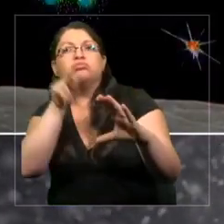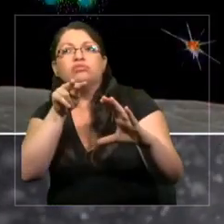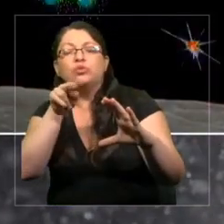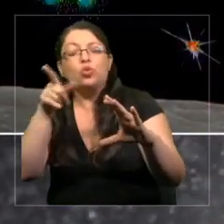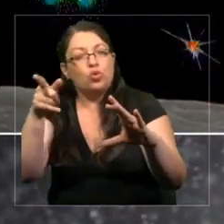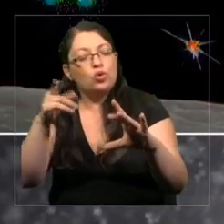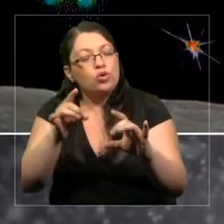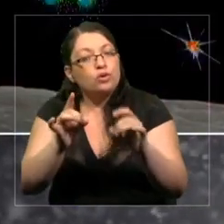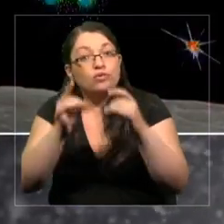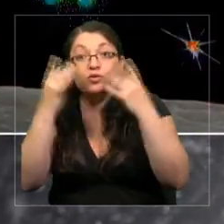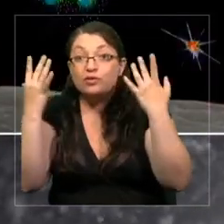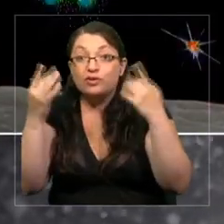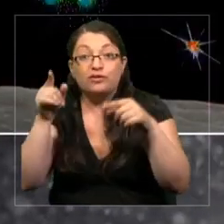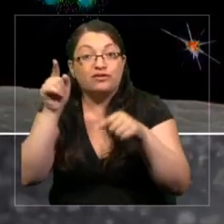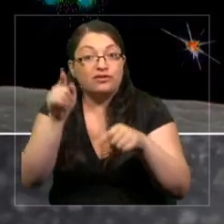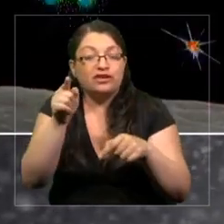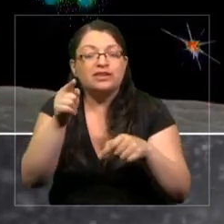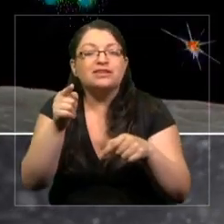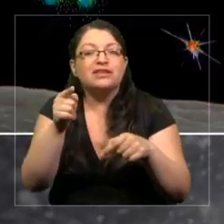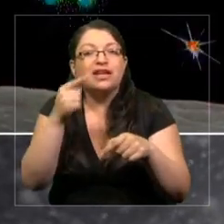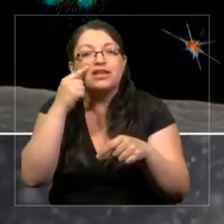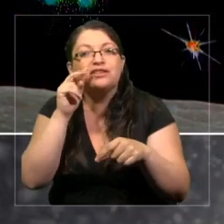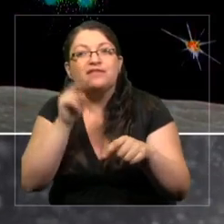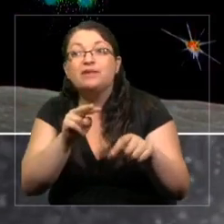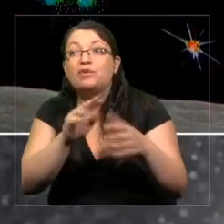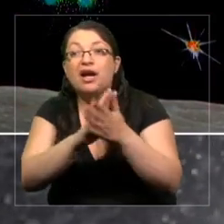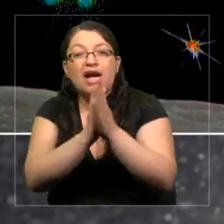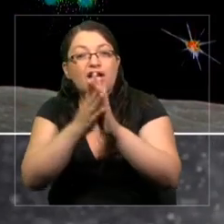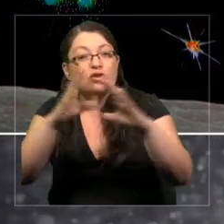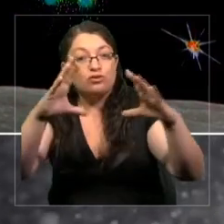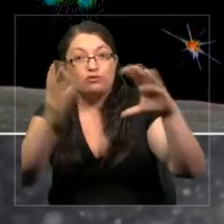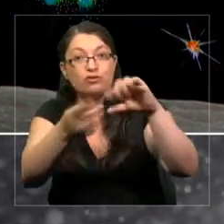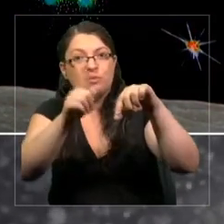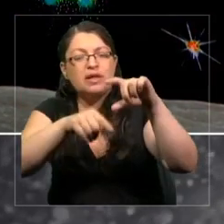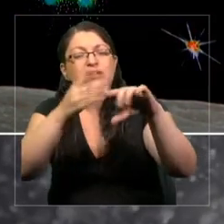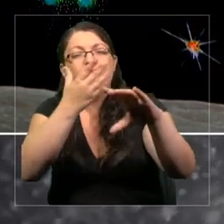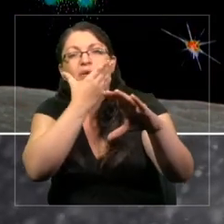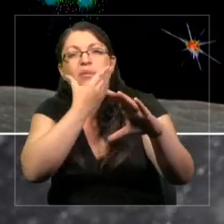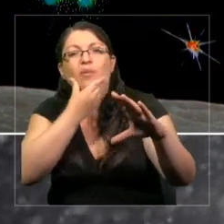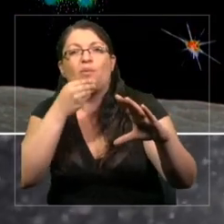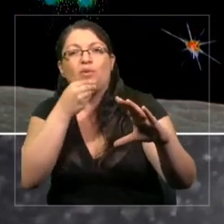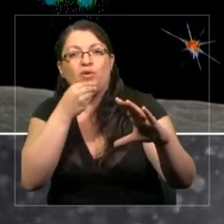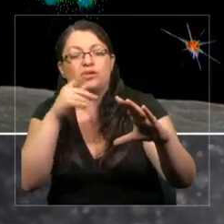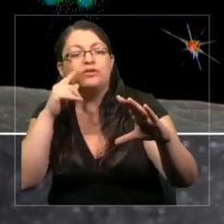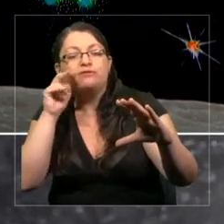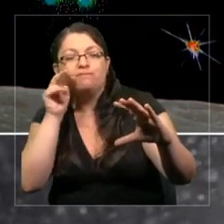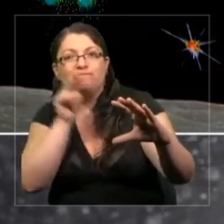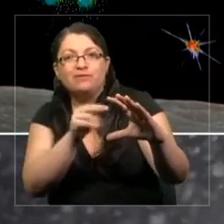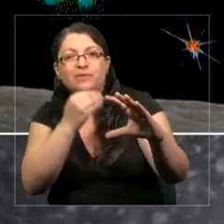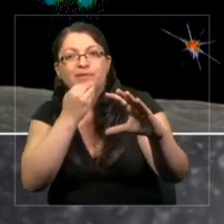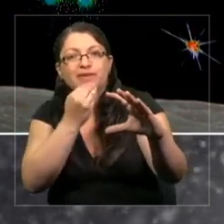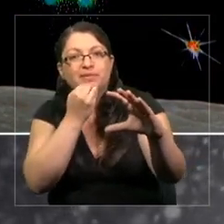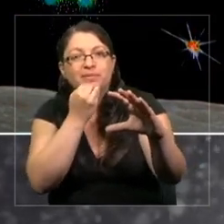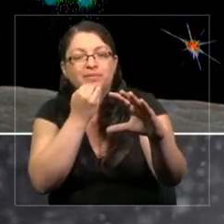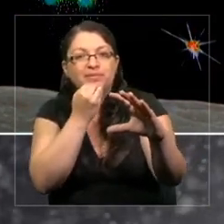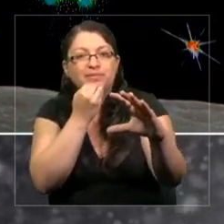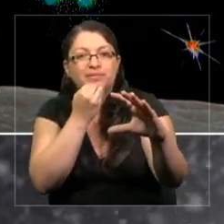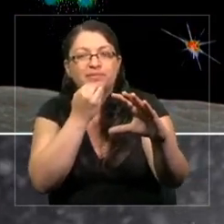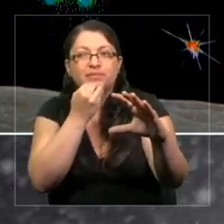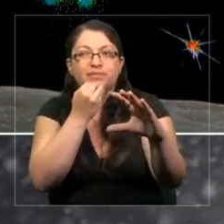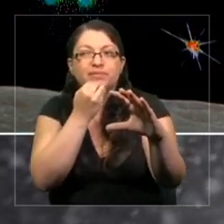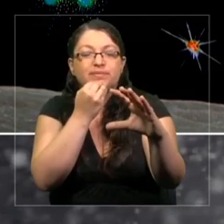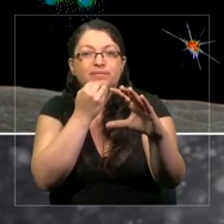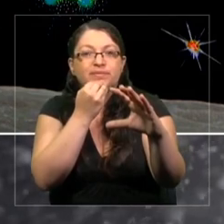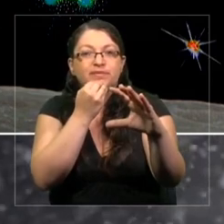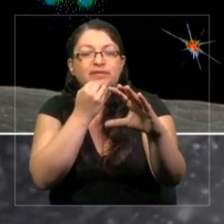damos cuenta que todo el planeta es hermoso y nos damos cuenta que vivir fuera